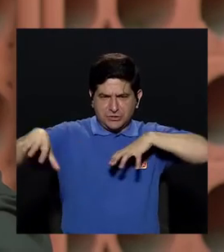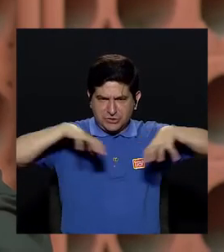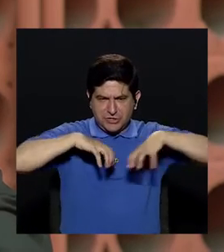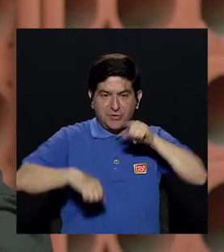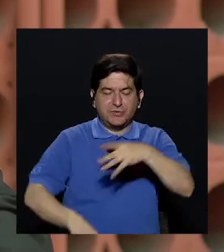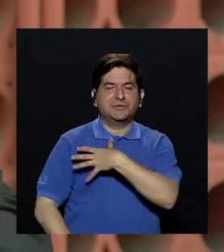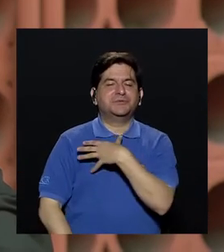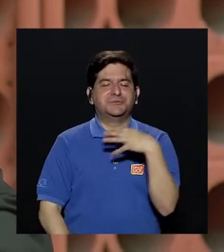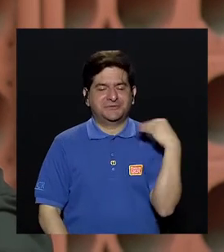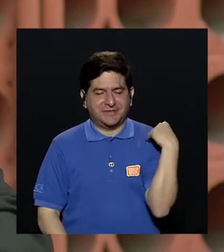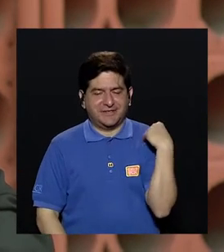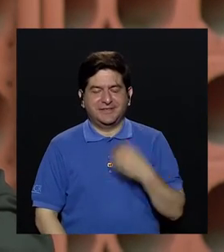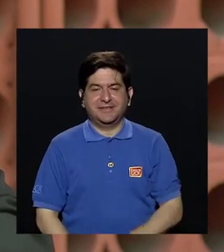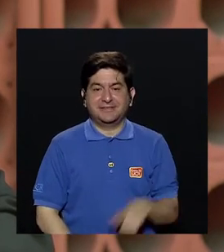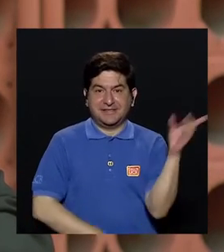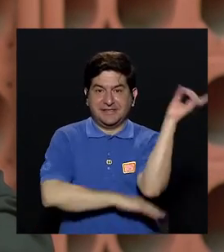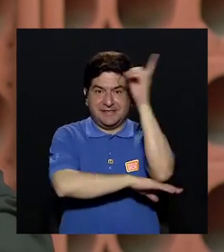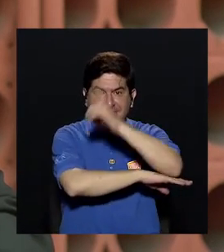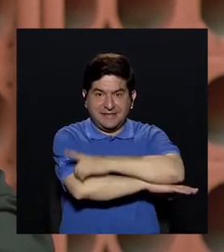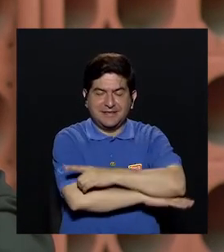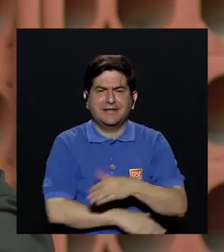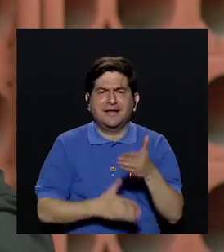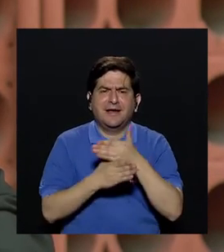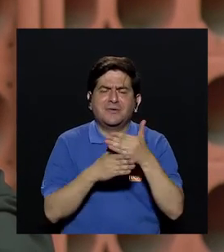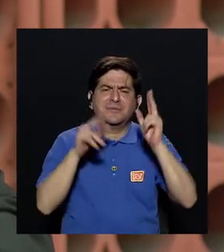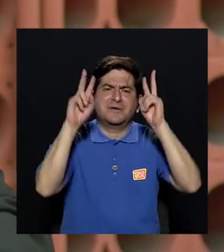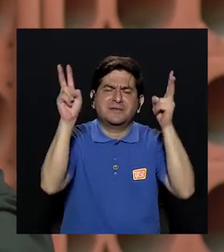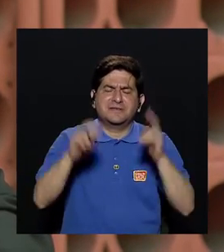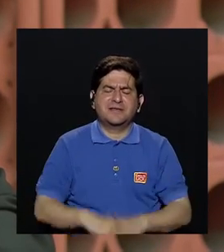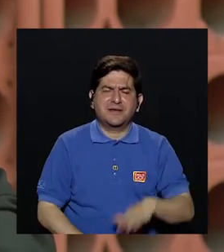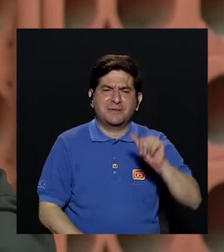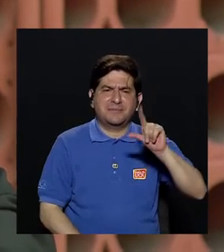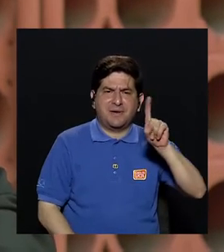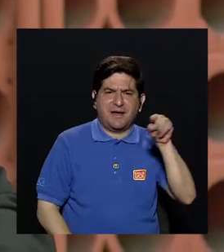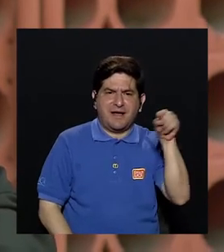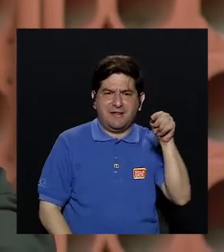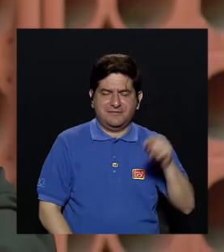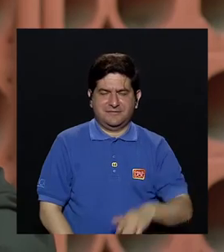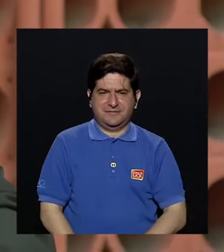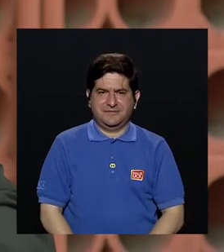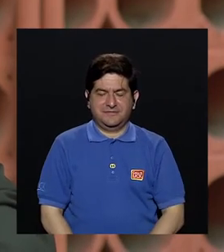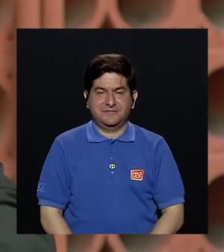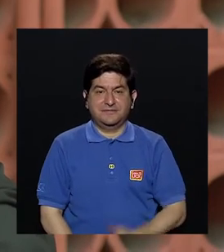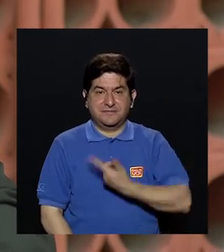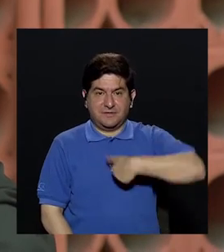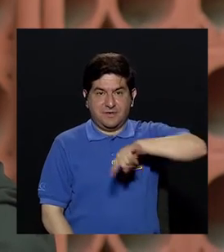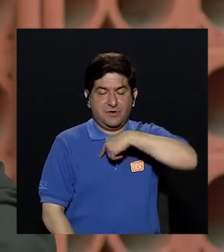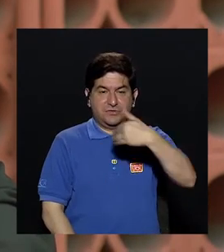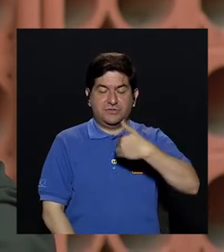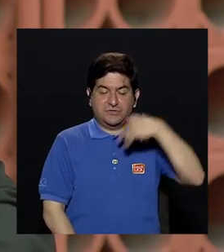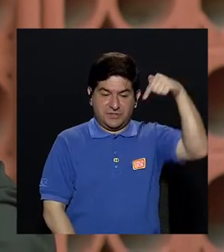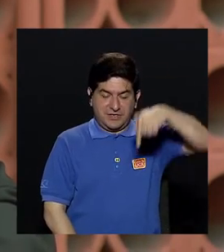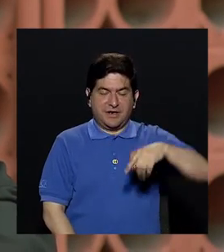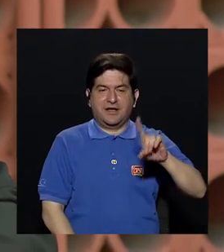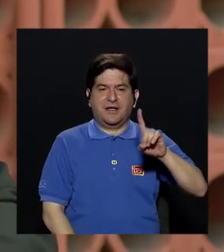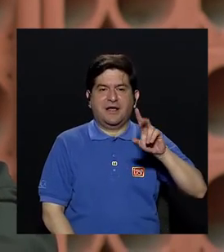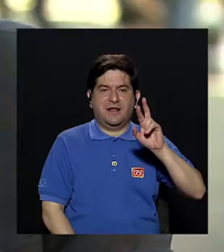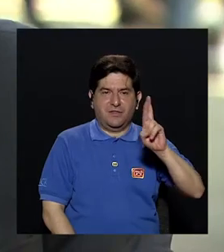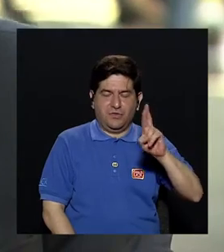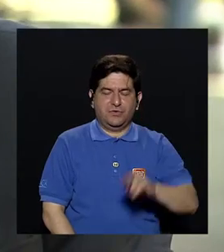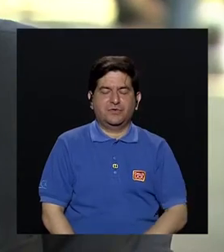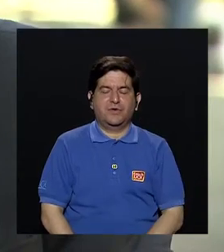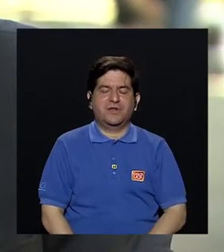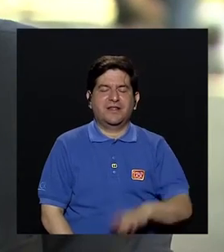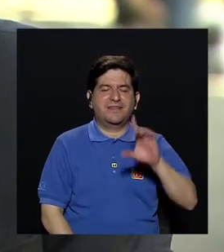Movimiento les haya gustado. El día de hoy estamos compartiéndoles el tema del Alzheimer's y para esto tenemos la grata presencia del doctor